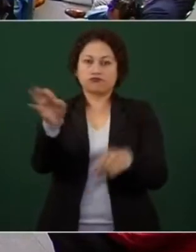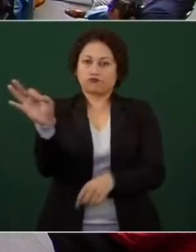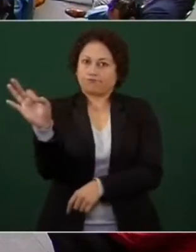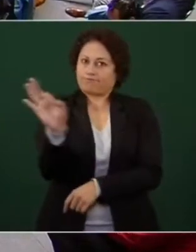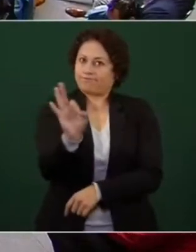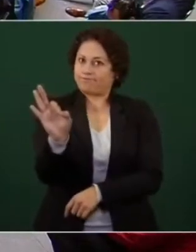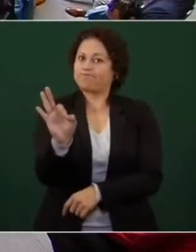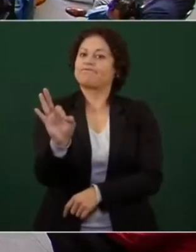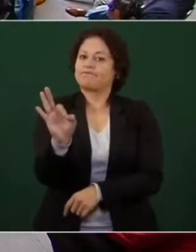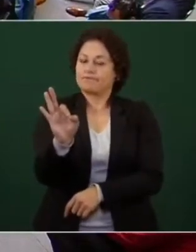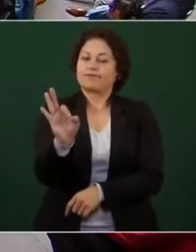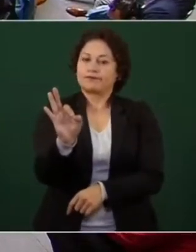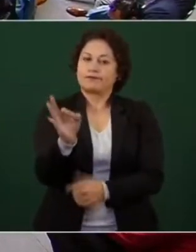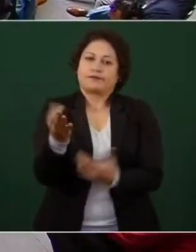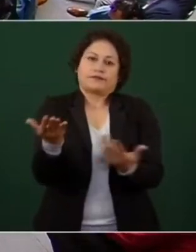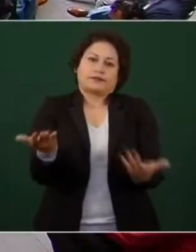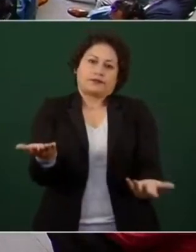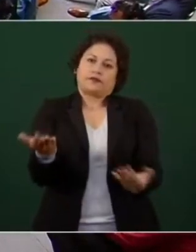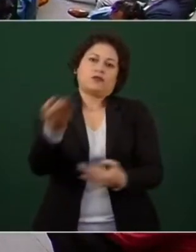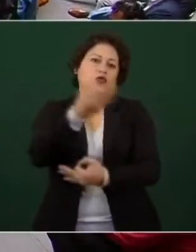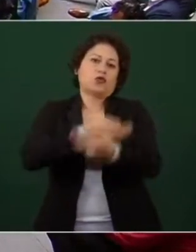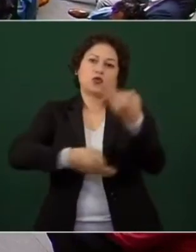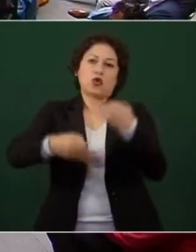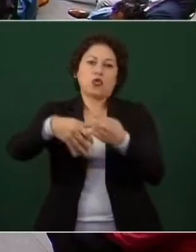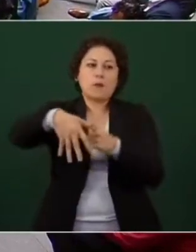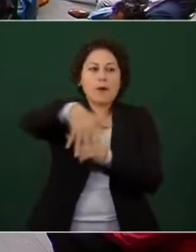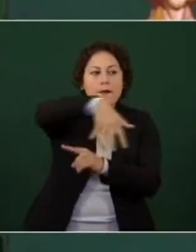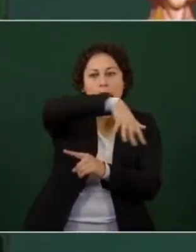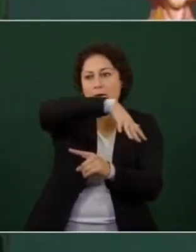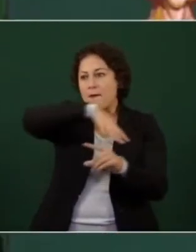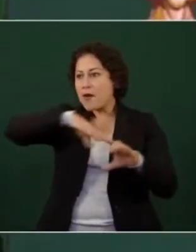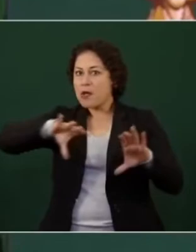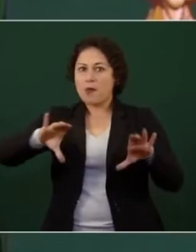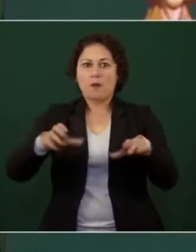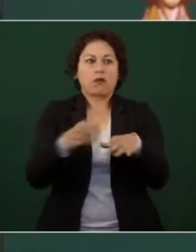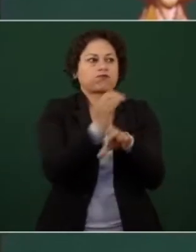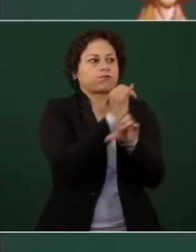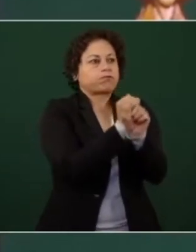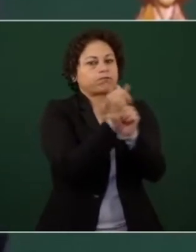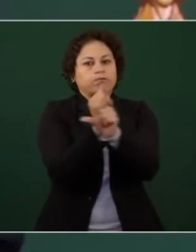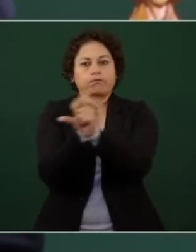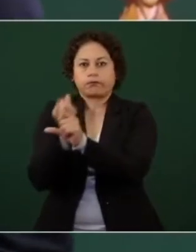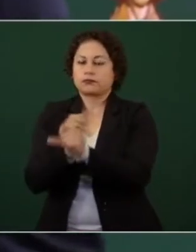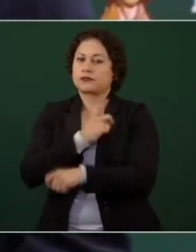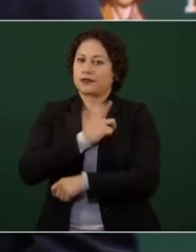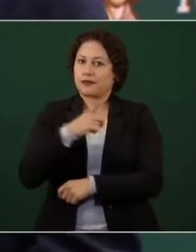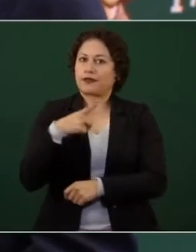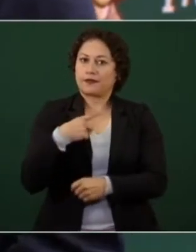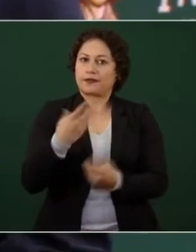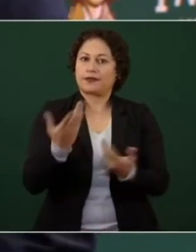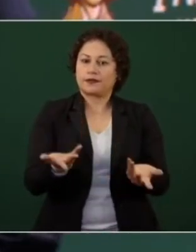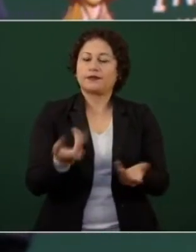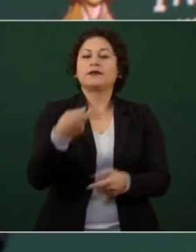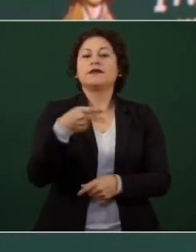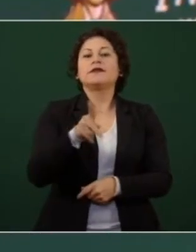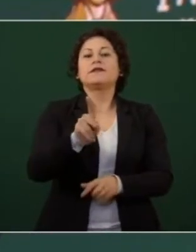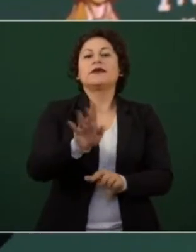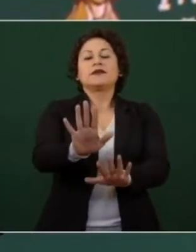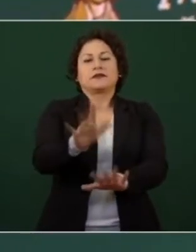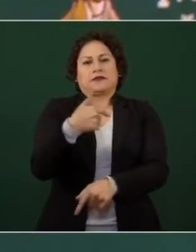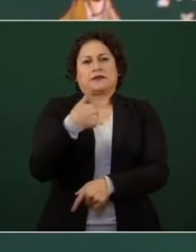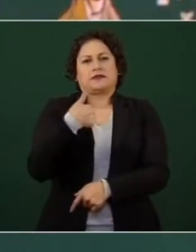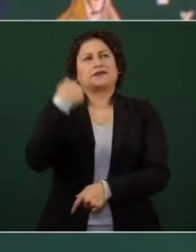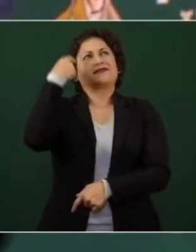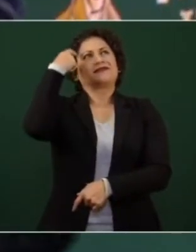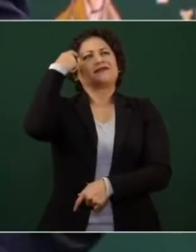todo hay que analizarlo todo lo que hay que analizarlo más que este a mí me llamó la atención de que